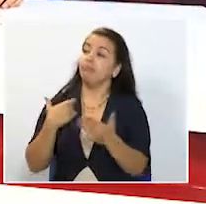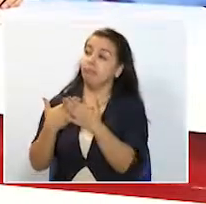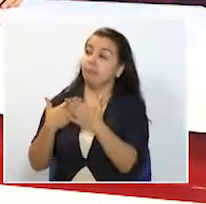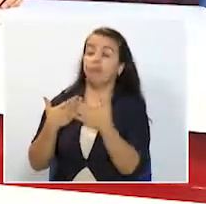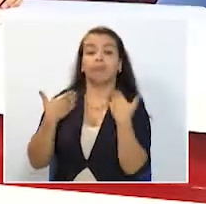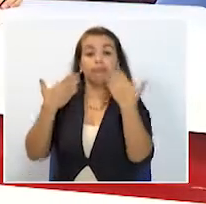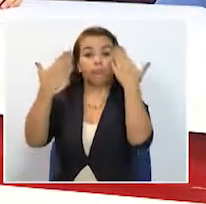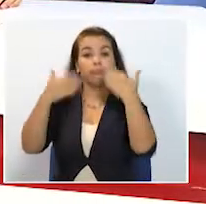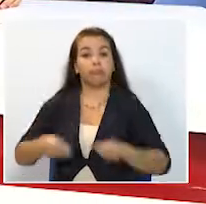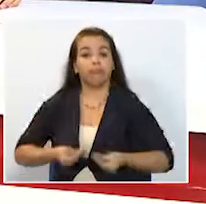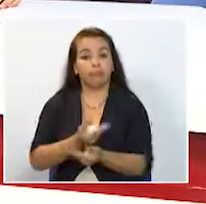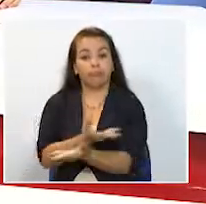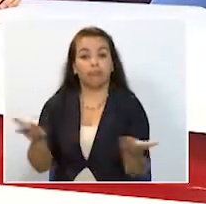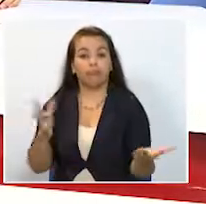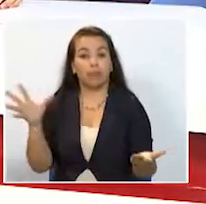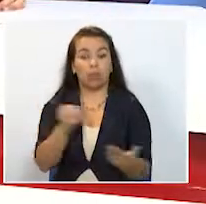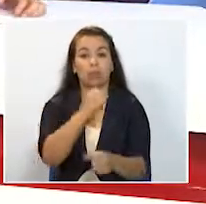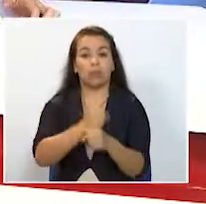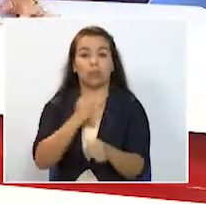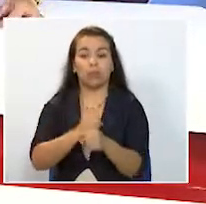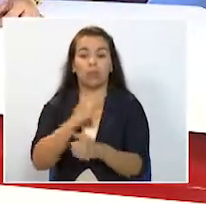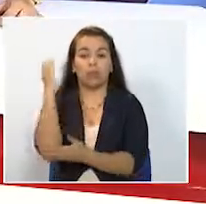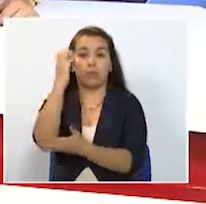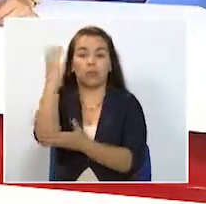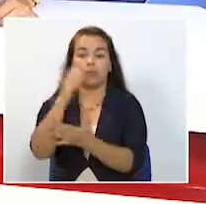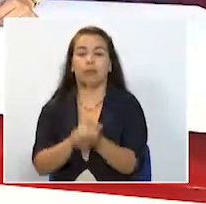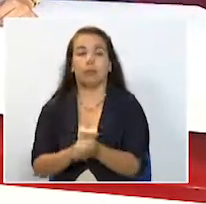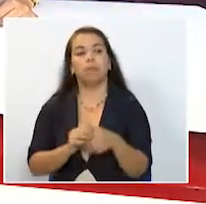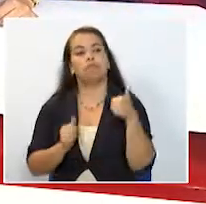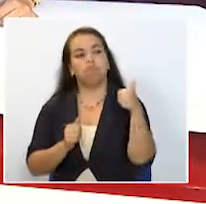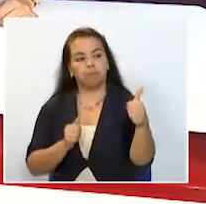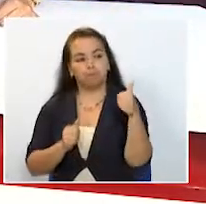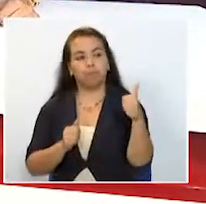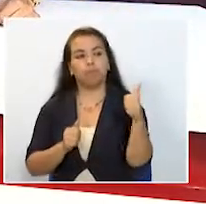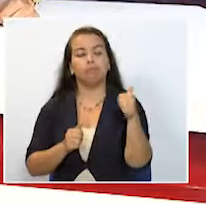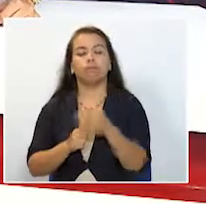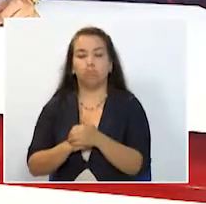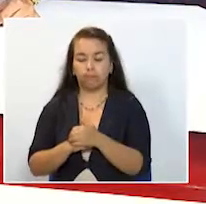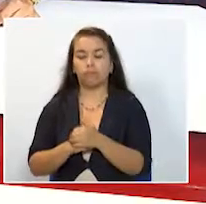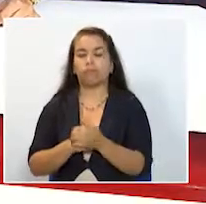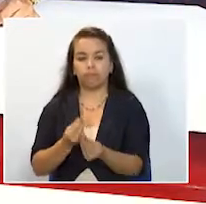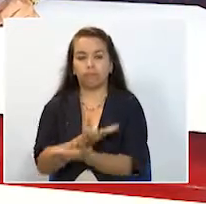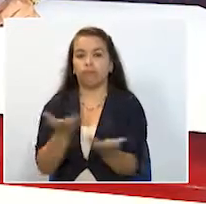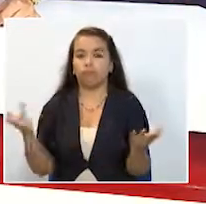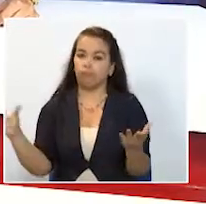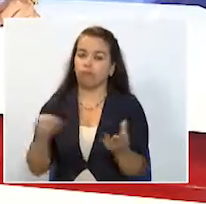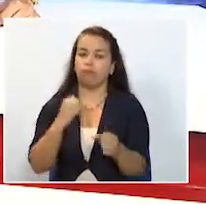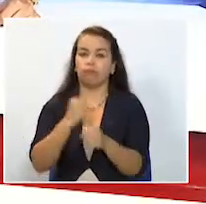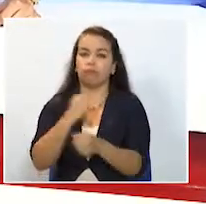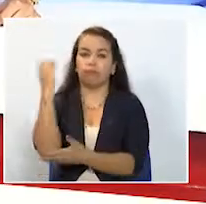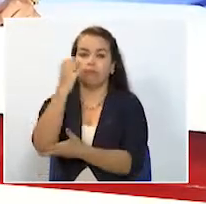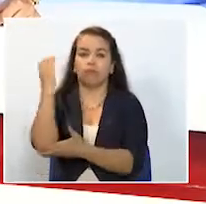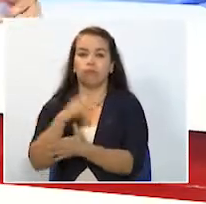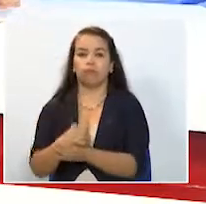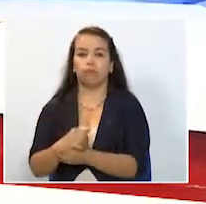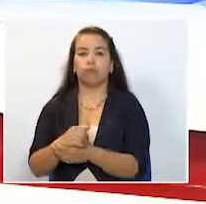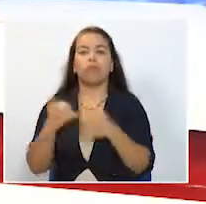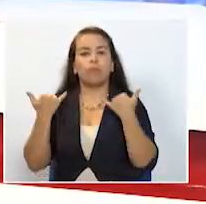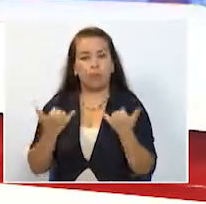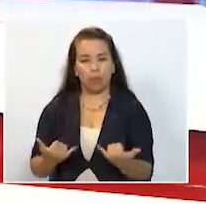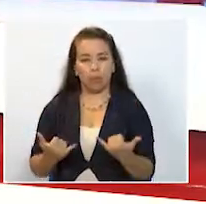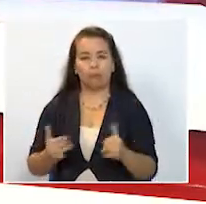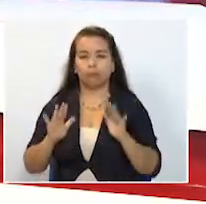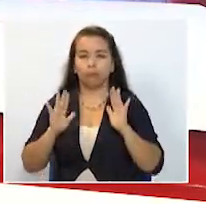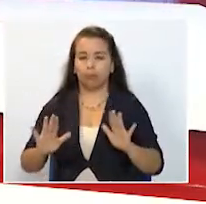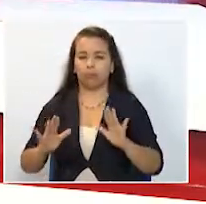que viene a favorecer a todos los trabajadores de nuestro país Muy cierto, es muy favorable esa noticia para todos los colombianos Momento de una pausa para comerciales Vamos